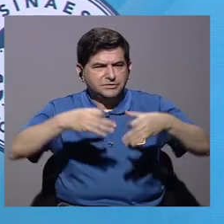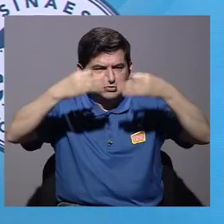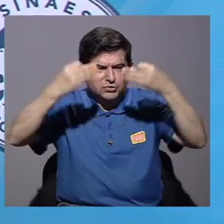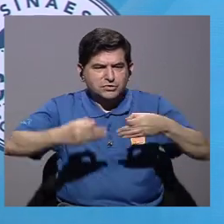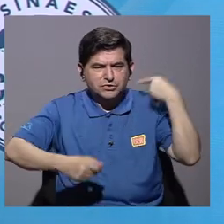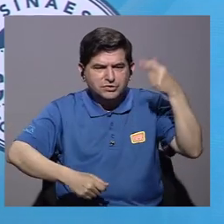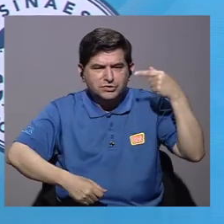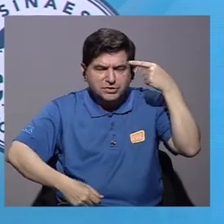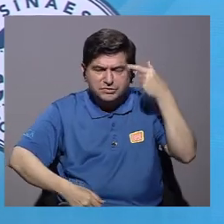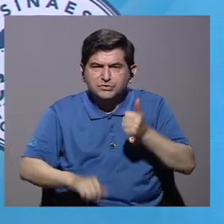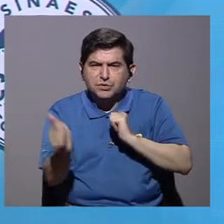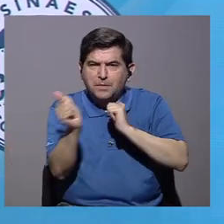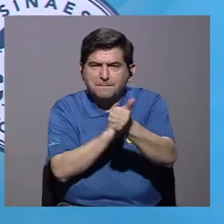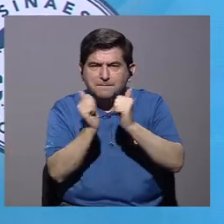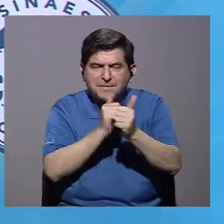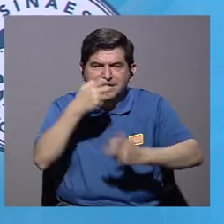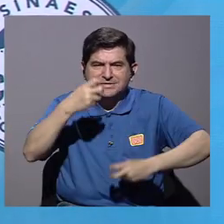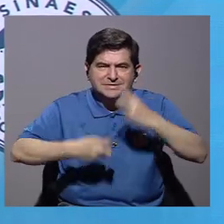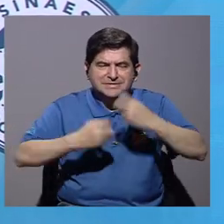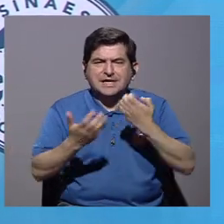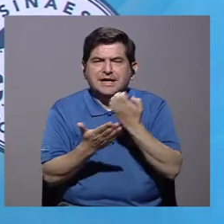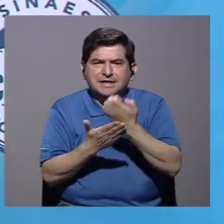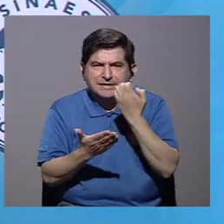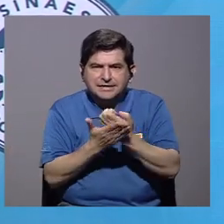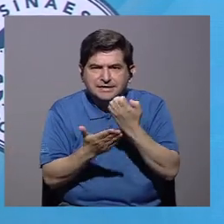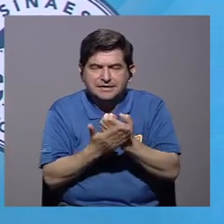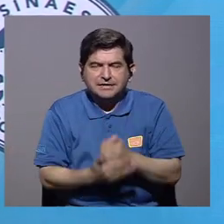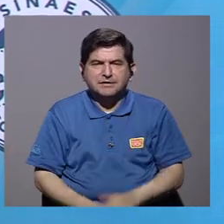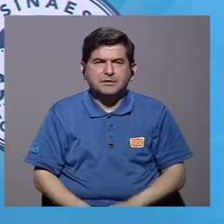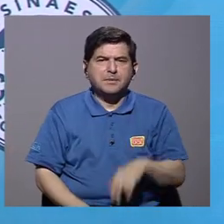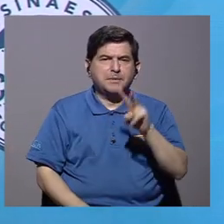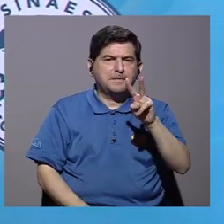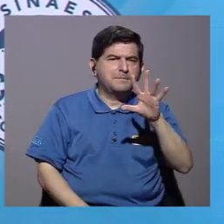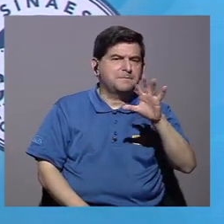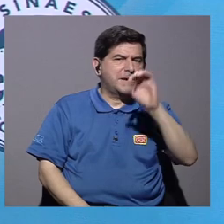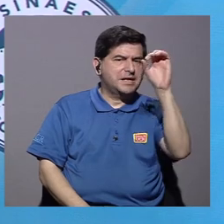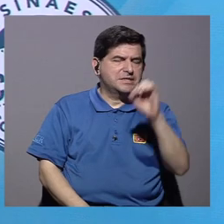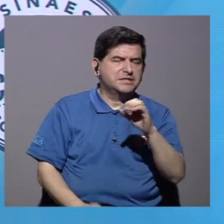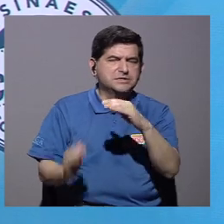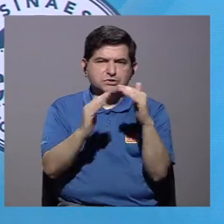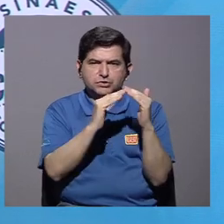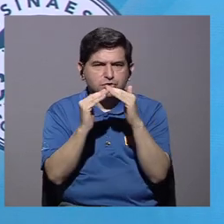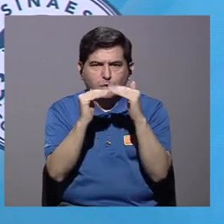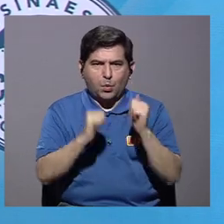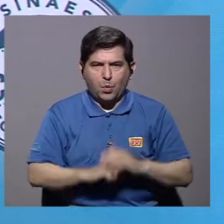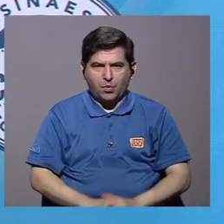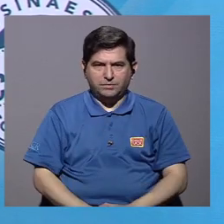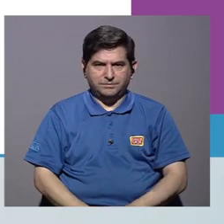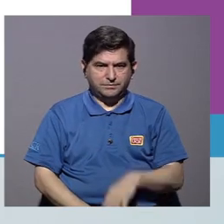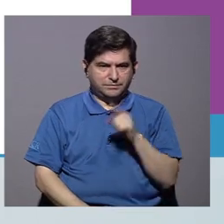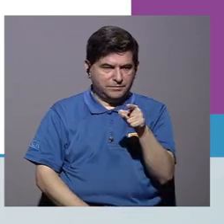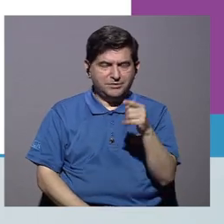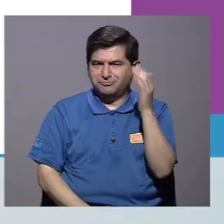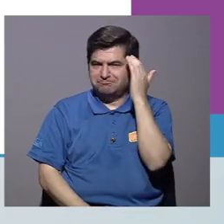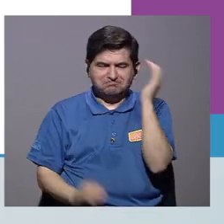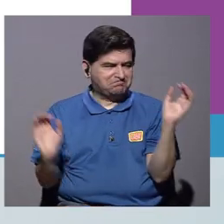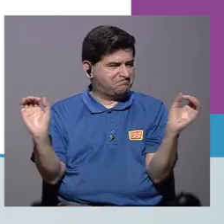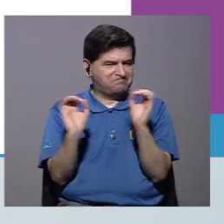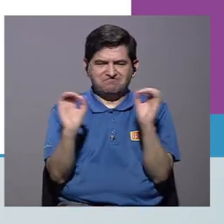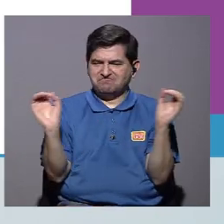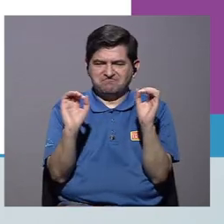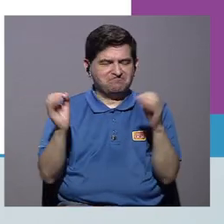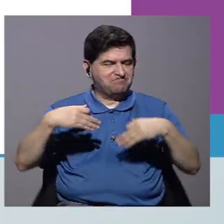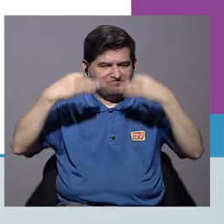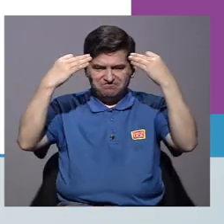Respecto a las medidas que está tomando el gobierno para superar las crisis económicas, existe un 25% de la población la cual